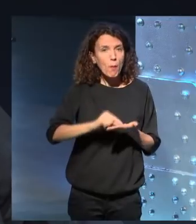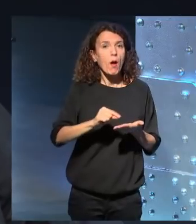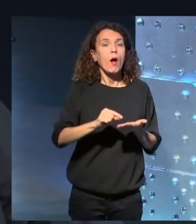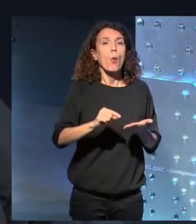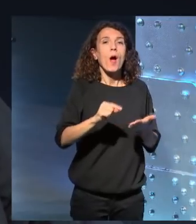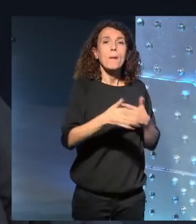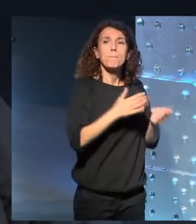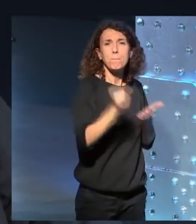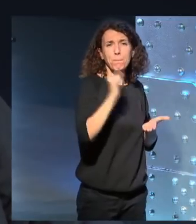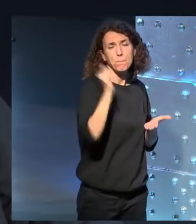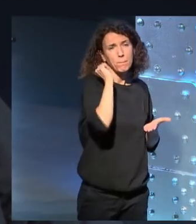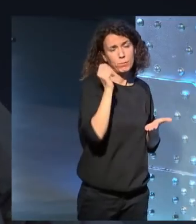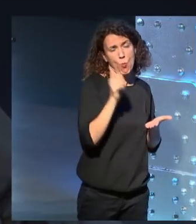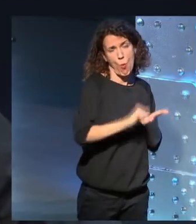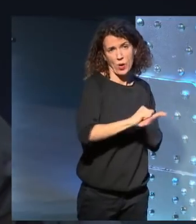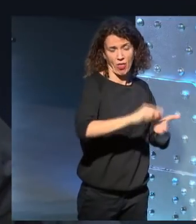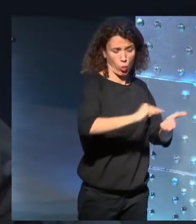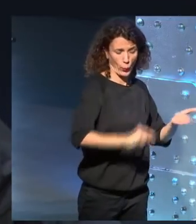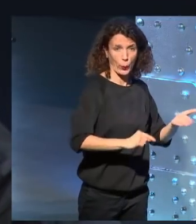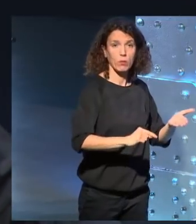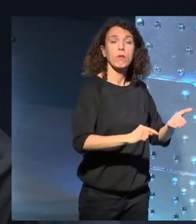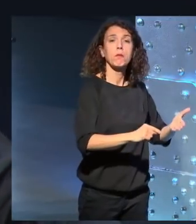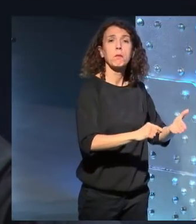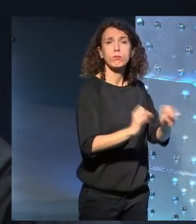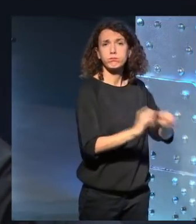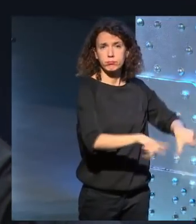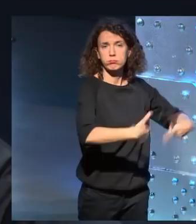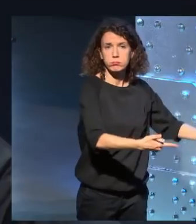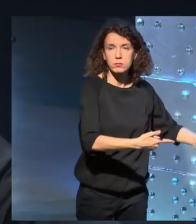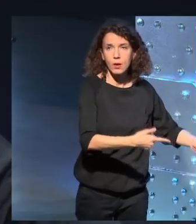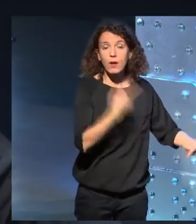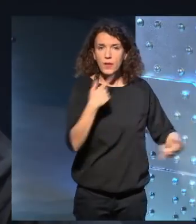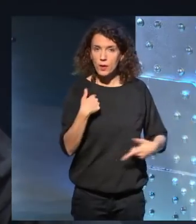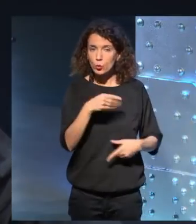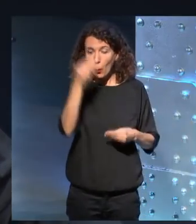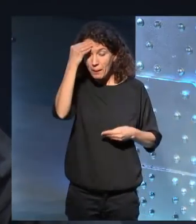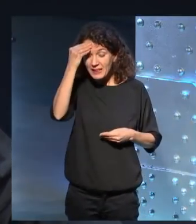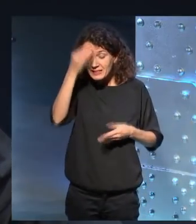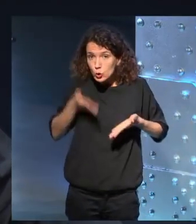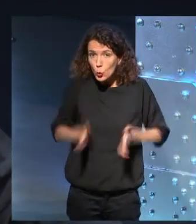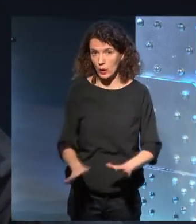manuscritos y alguien le dijo, piensa en tu hijo.